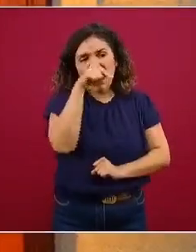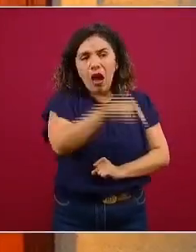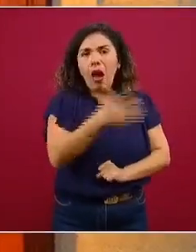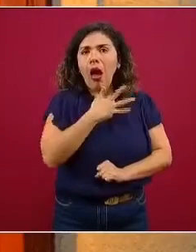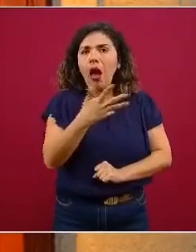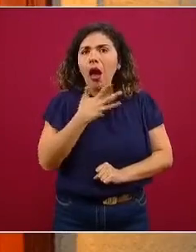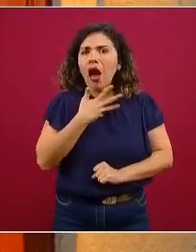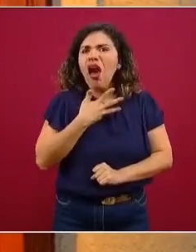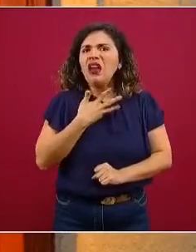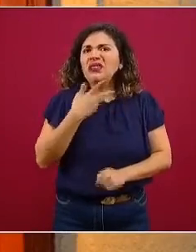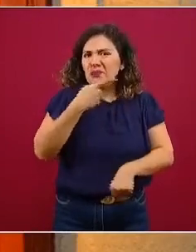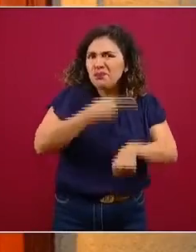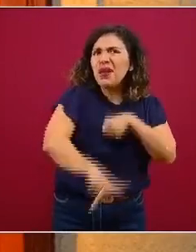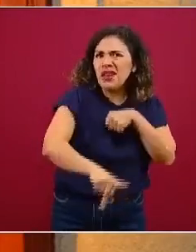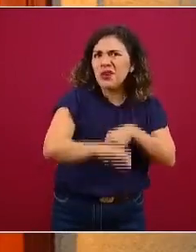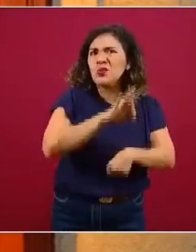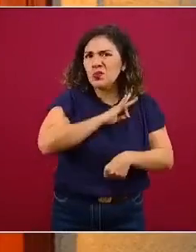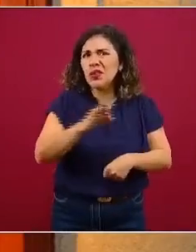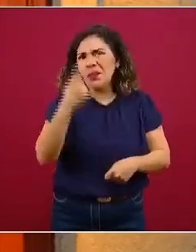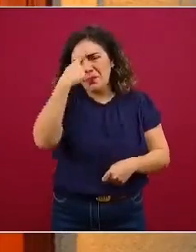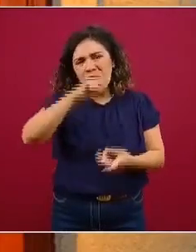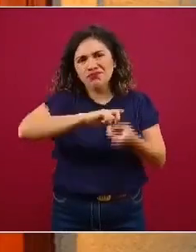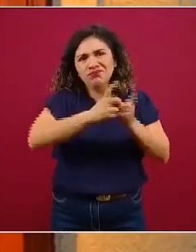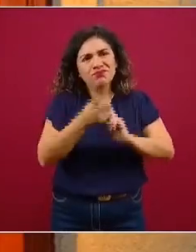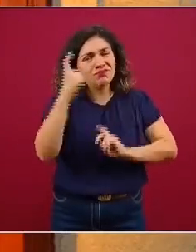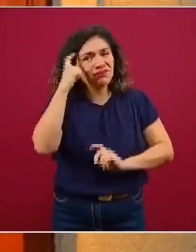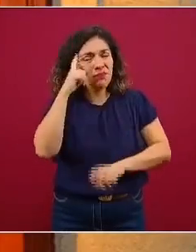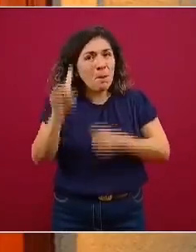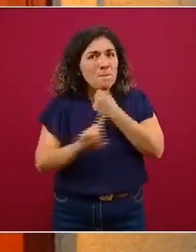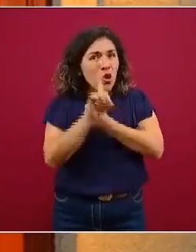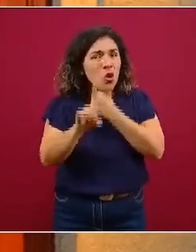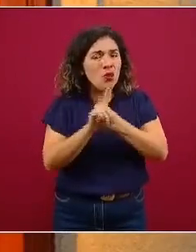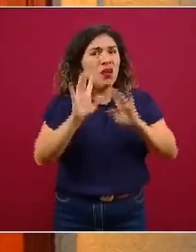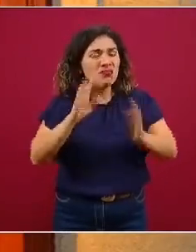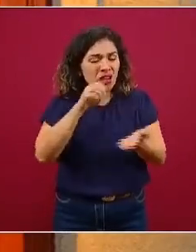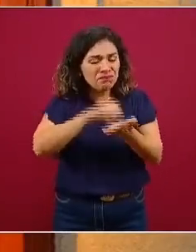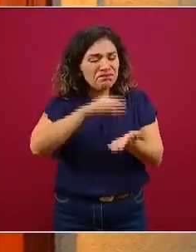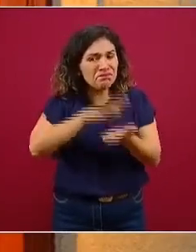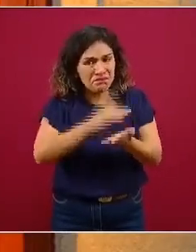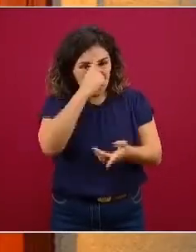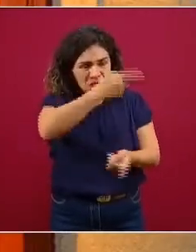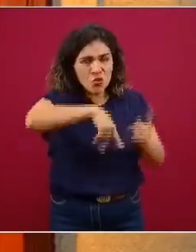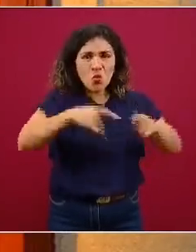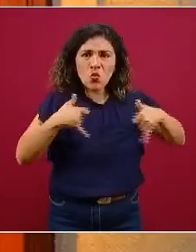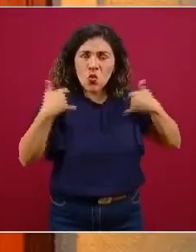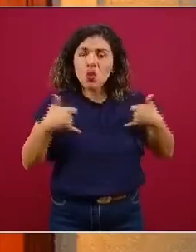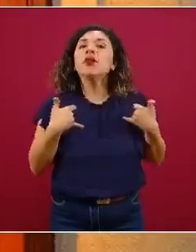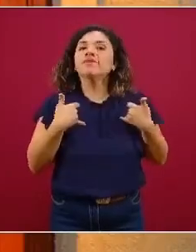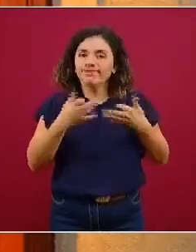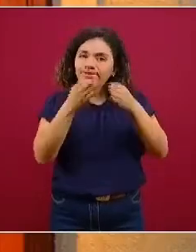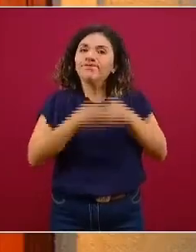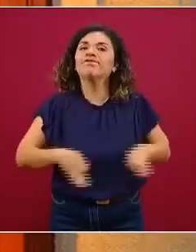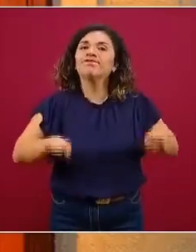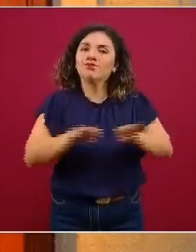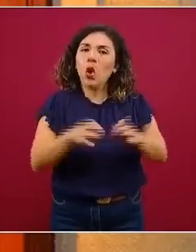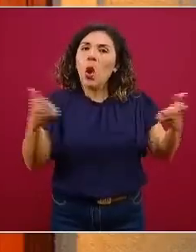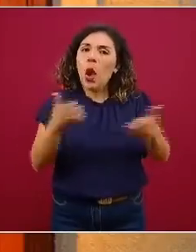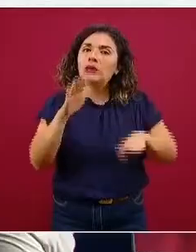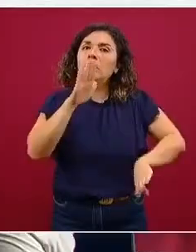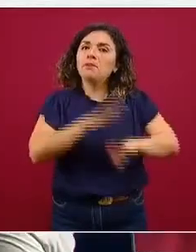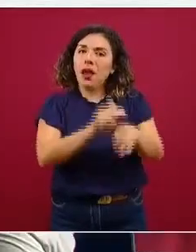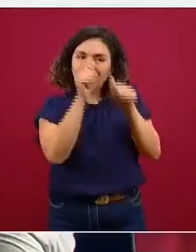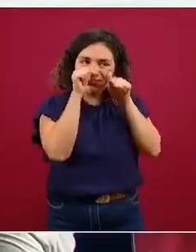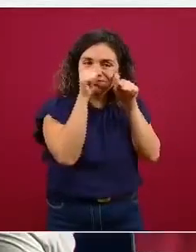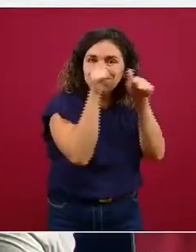existen algunos riesgos de salud mental definidos para los adolescentes, pues es importante también aumentar